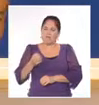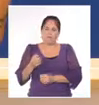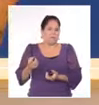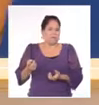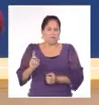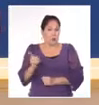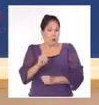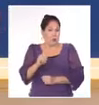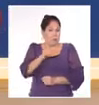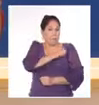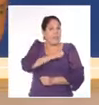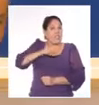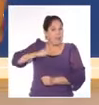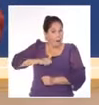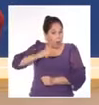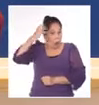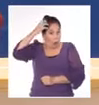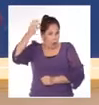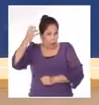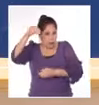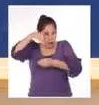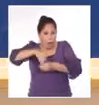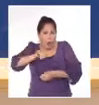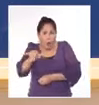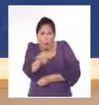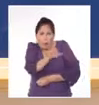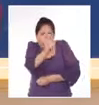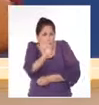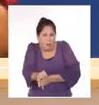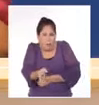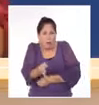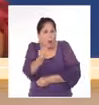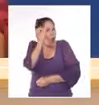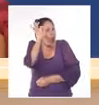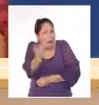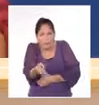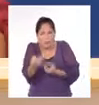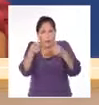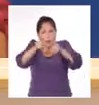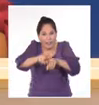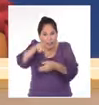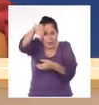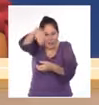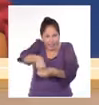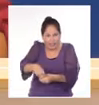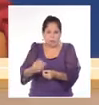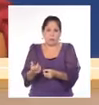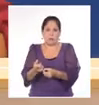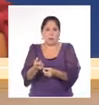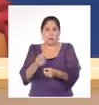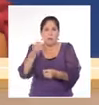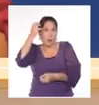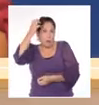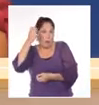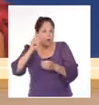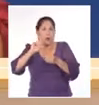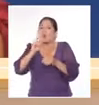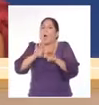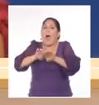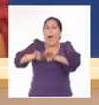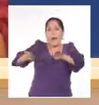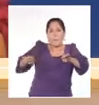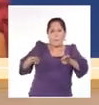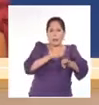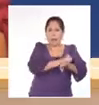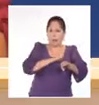tanto el sector privado o forma de gestión no estatal, como el sector público, forman parte de un mismo entramado que es el sistema